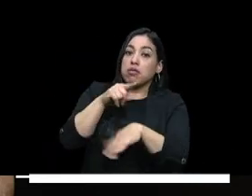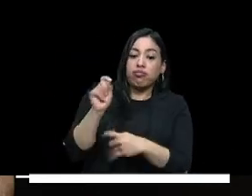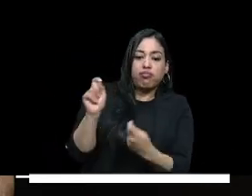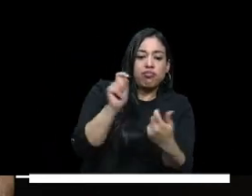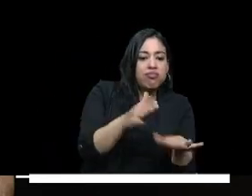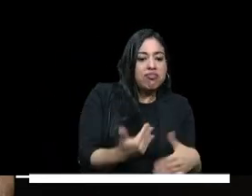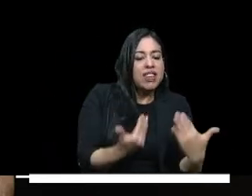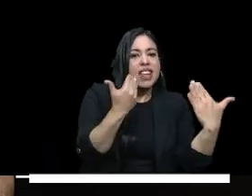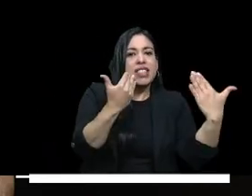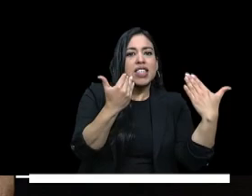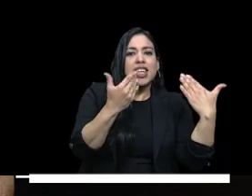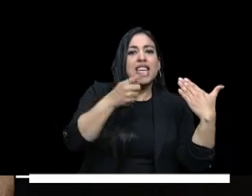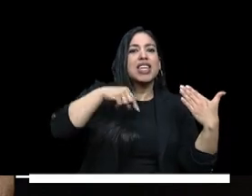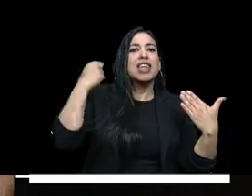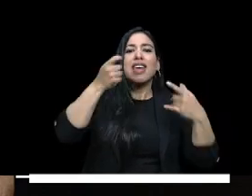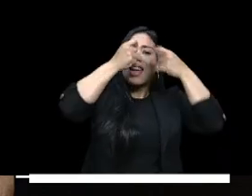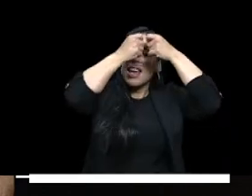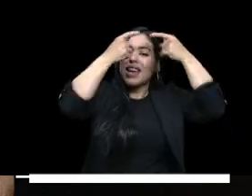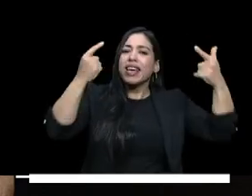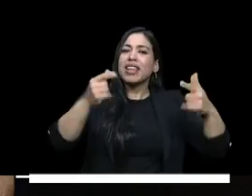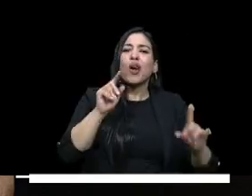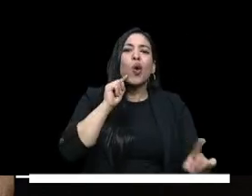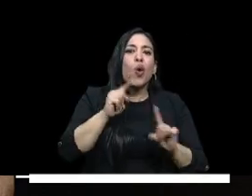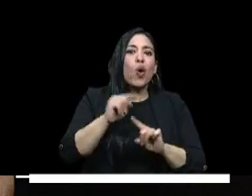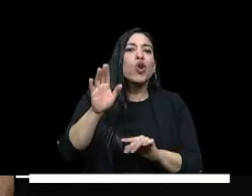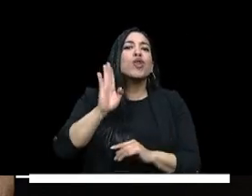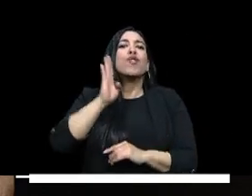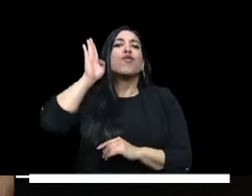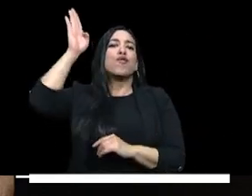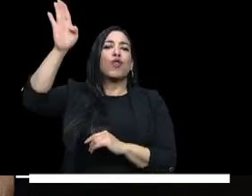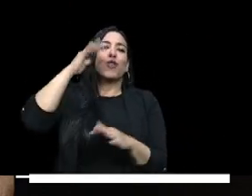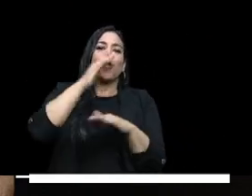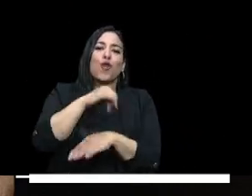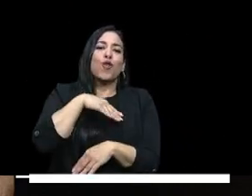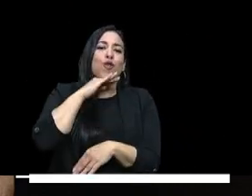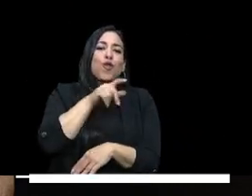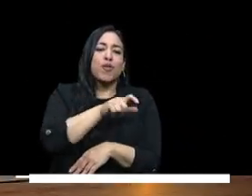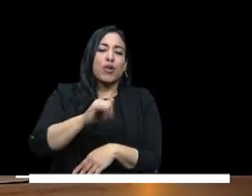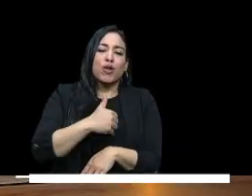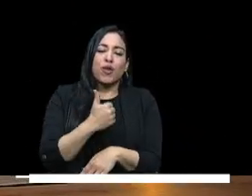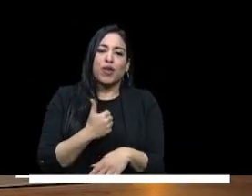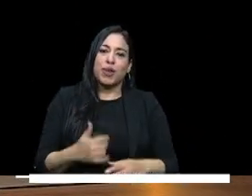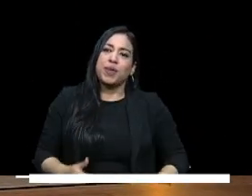rentable posible que pueda hacer el Estado para asegurar el futuro de la juventud